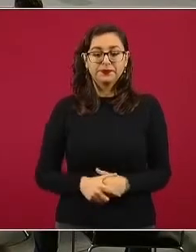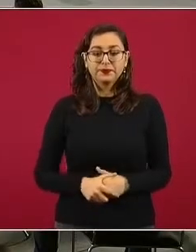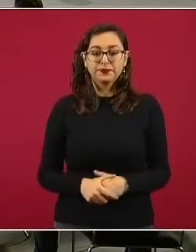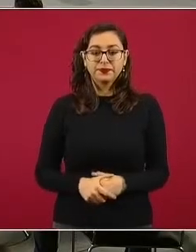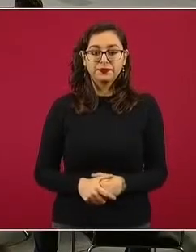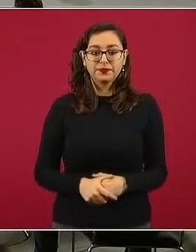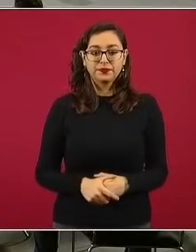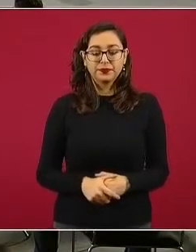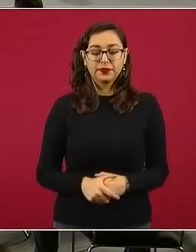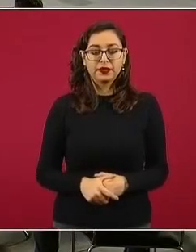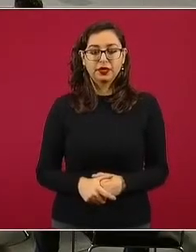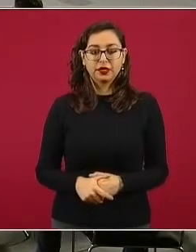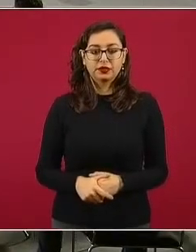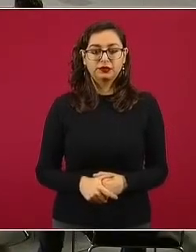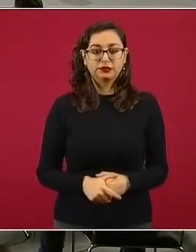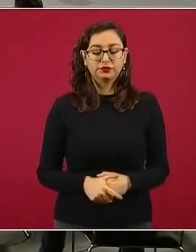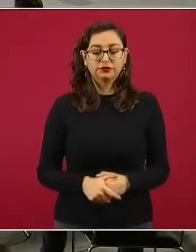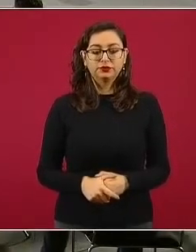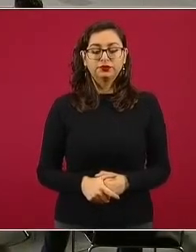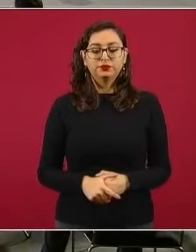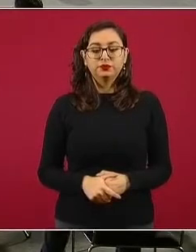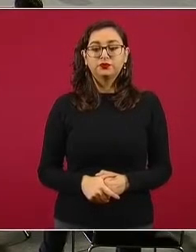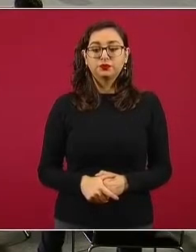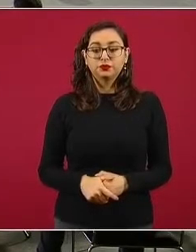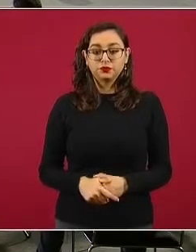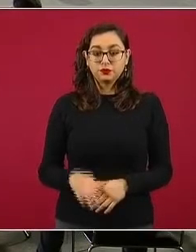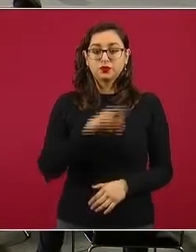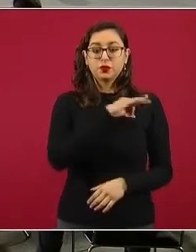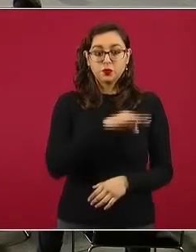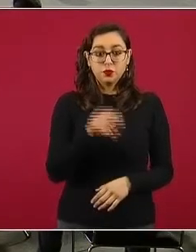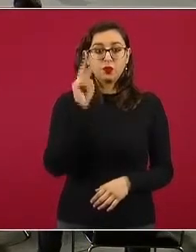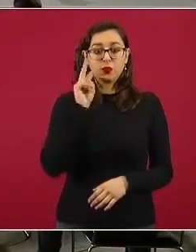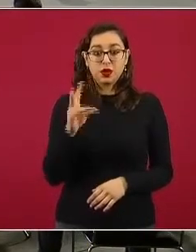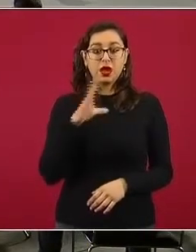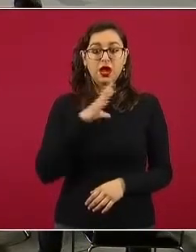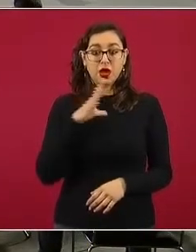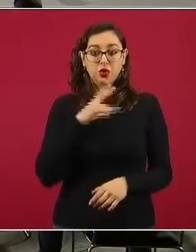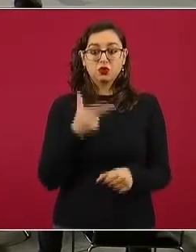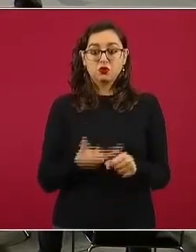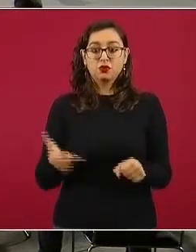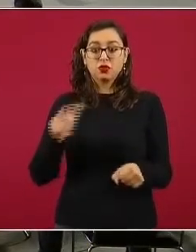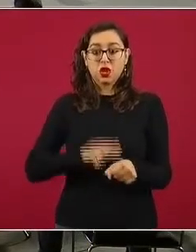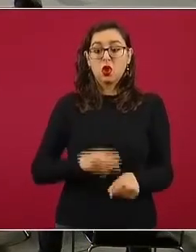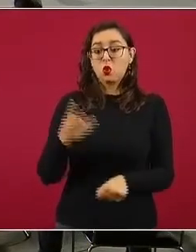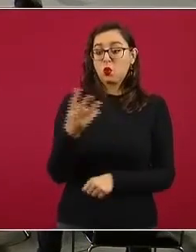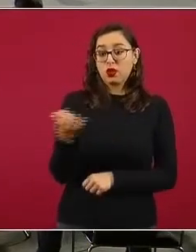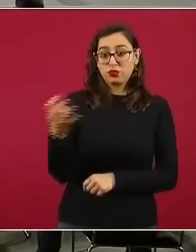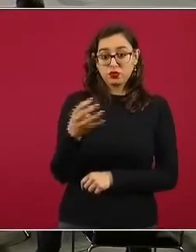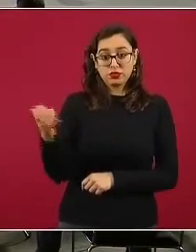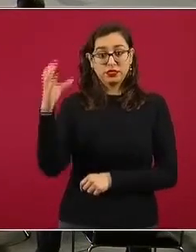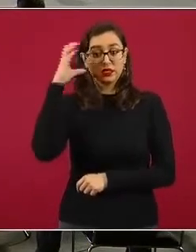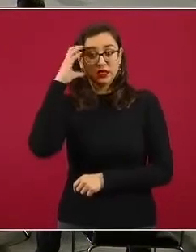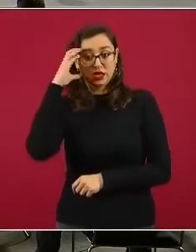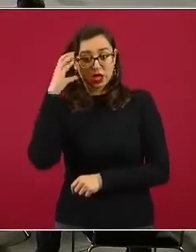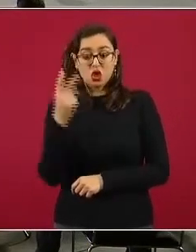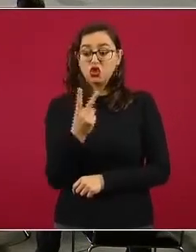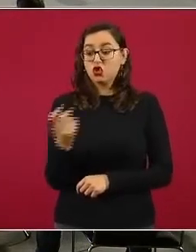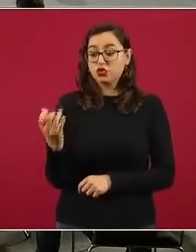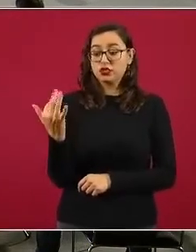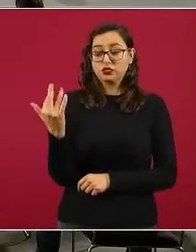Como ven ustedes, va a ser un hospital que contará con 400 camas, de esas 400, 250